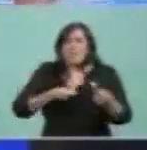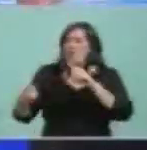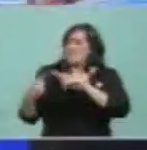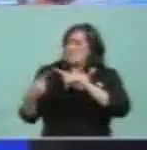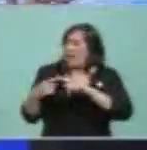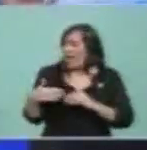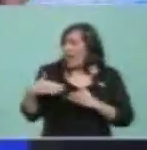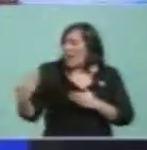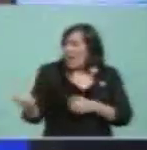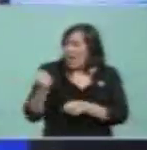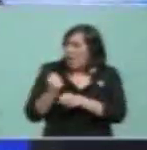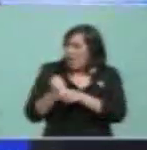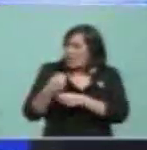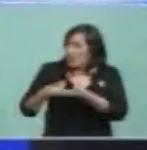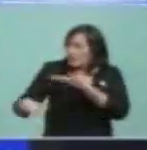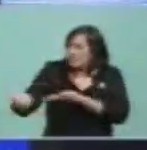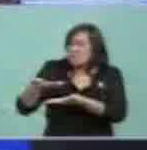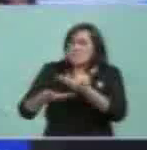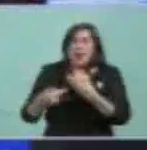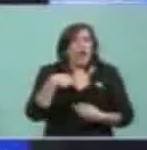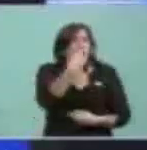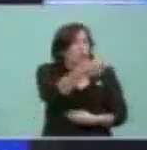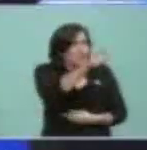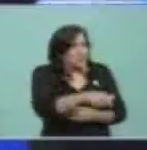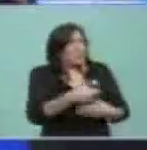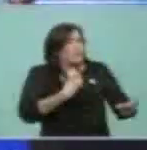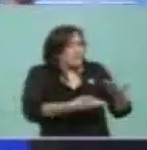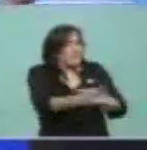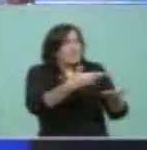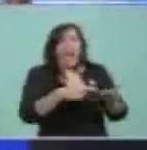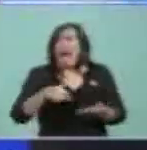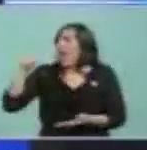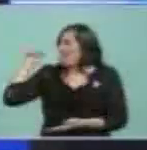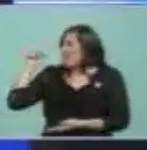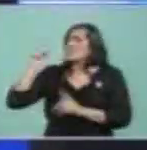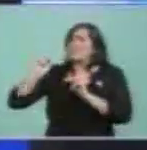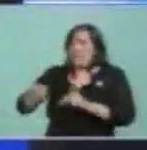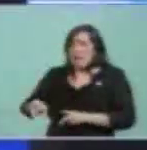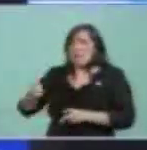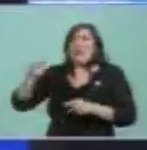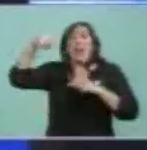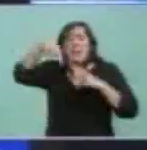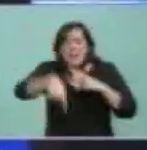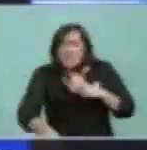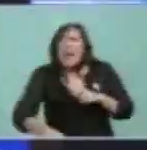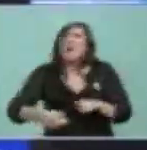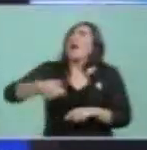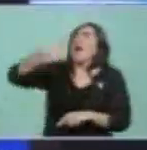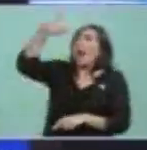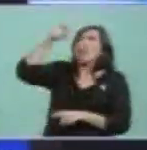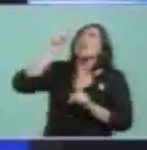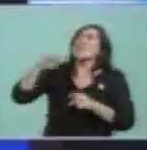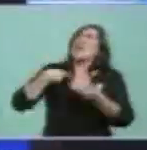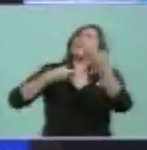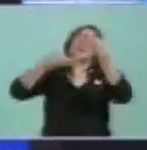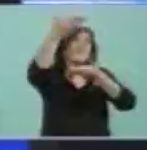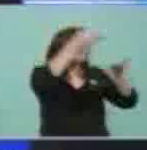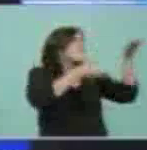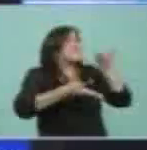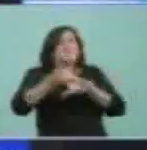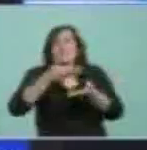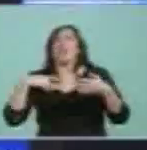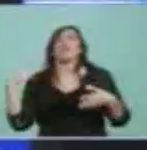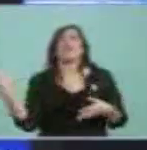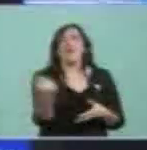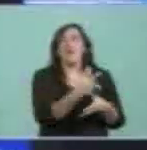que está al lado, con el que está enfrente, con el que está atrás, con el que está abajo y con el que está arriba, para lograr